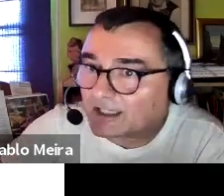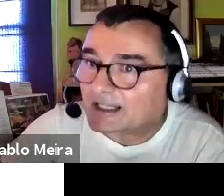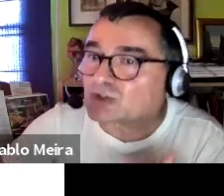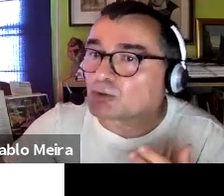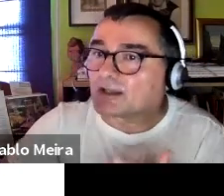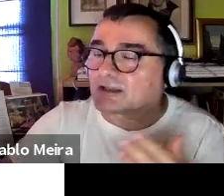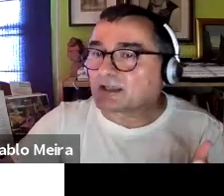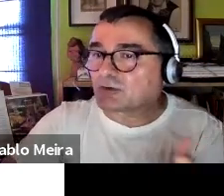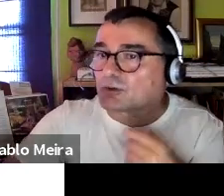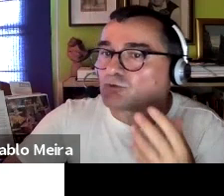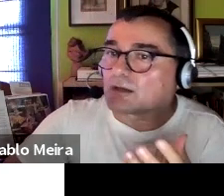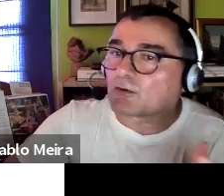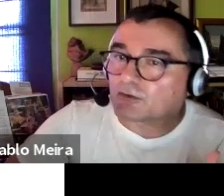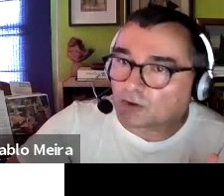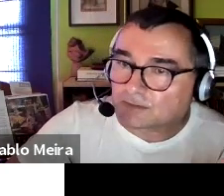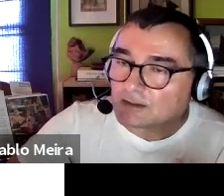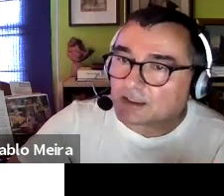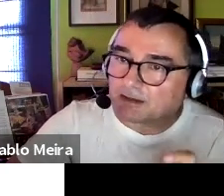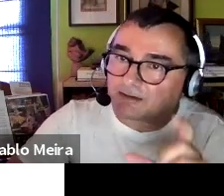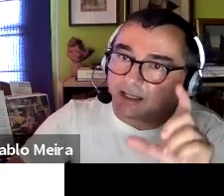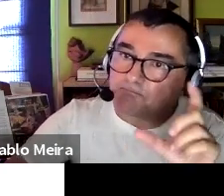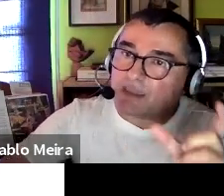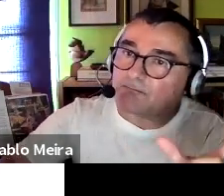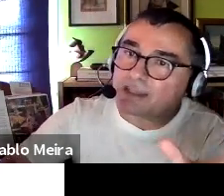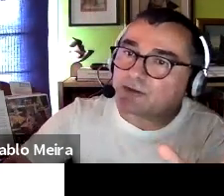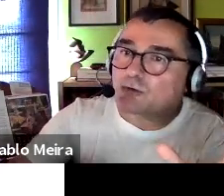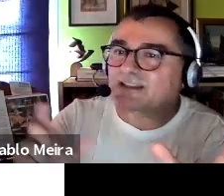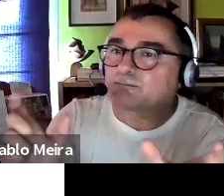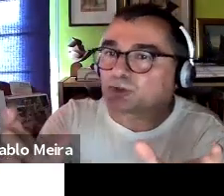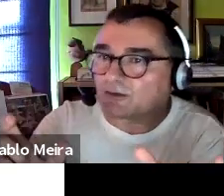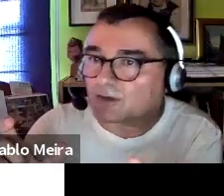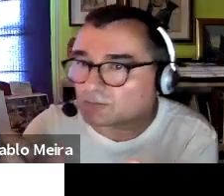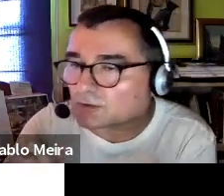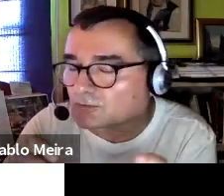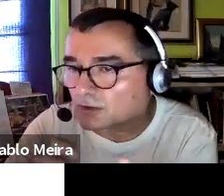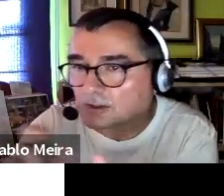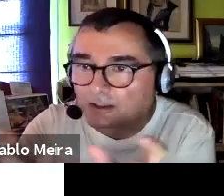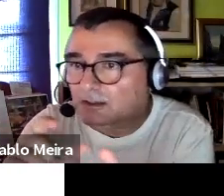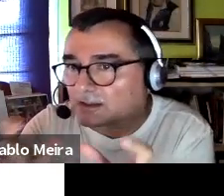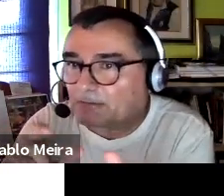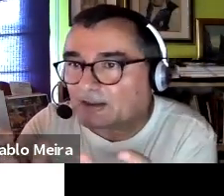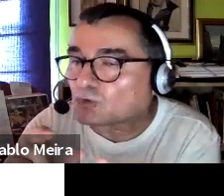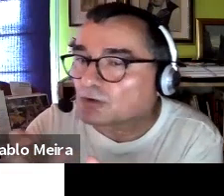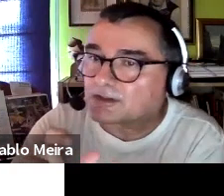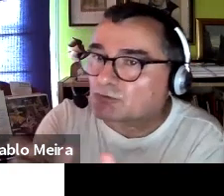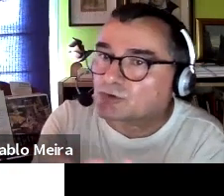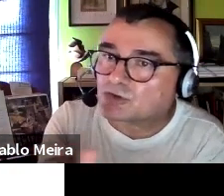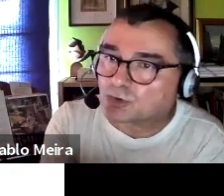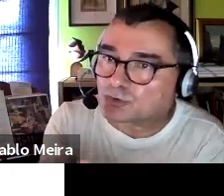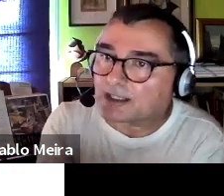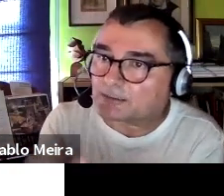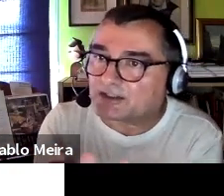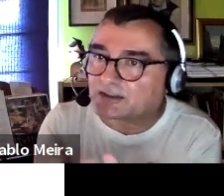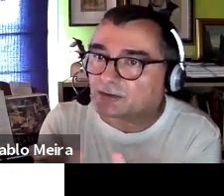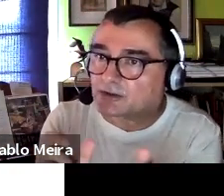genera sobredeterminación que es una emoción que mezcla miedo más impotencia que aparece continuamente en